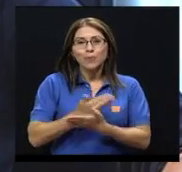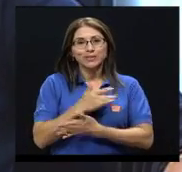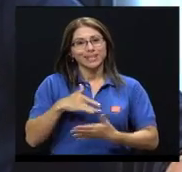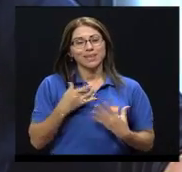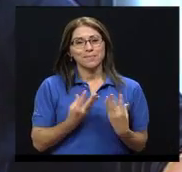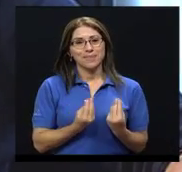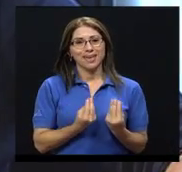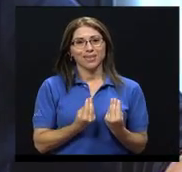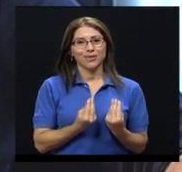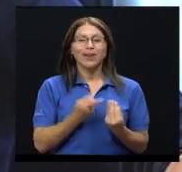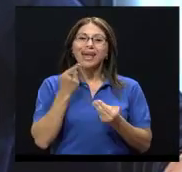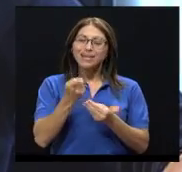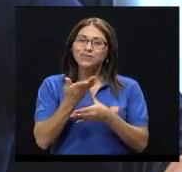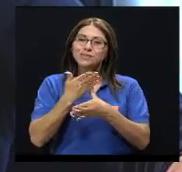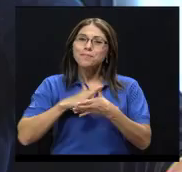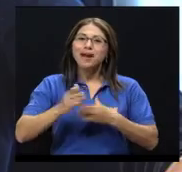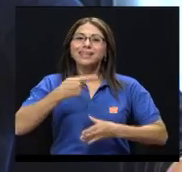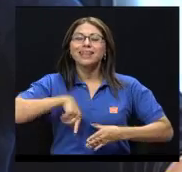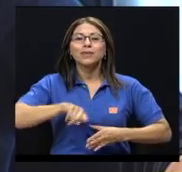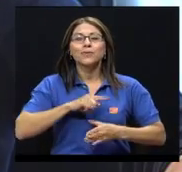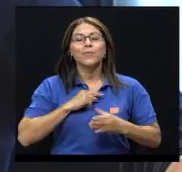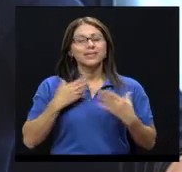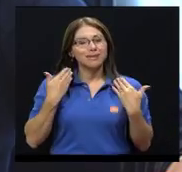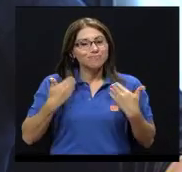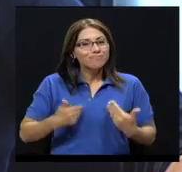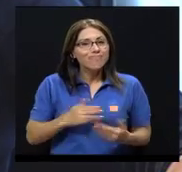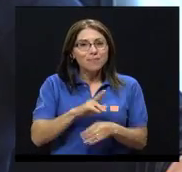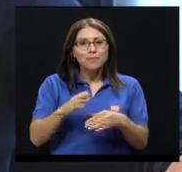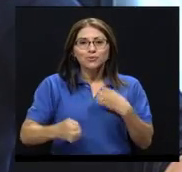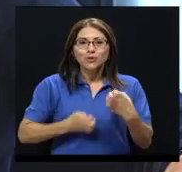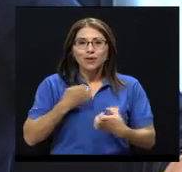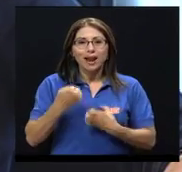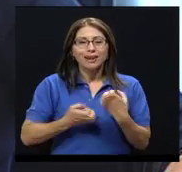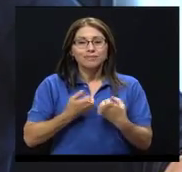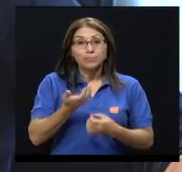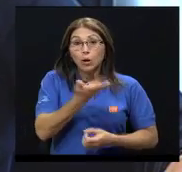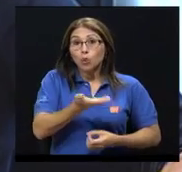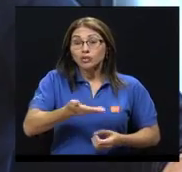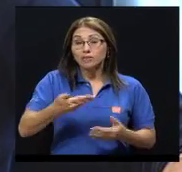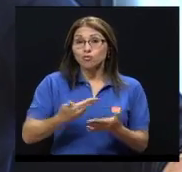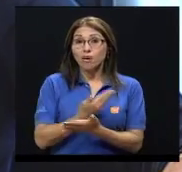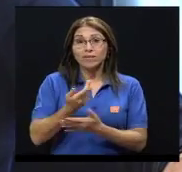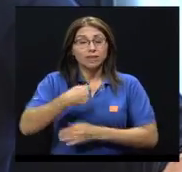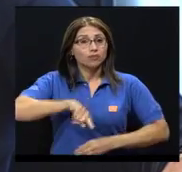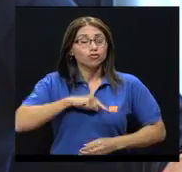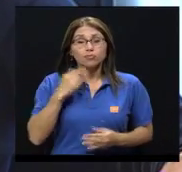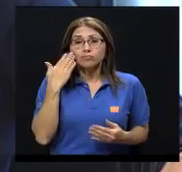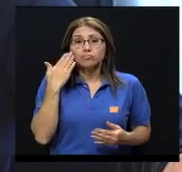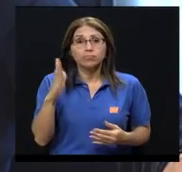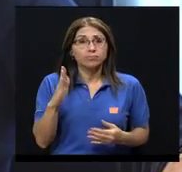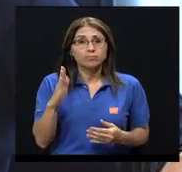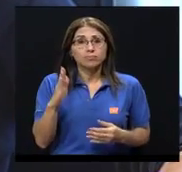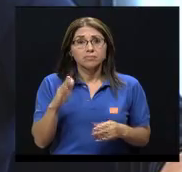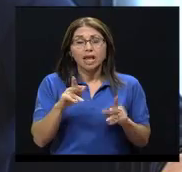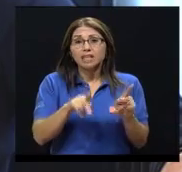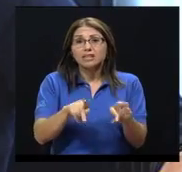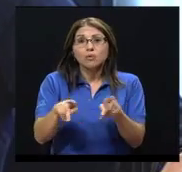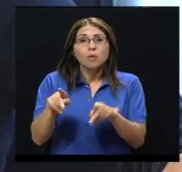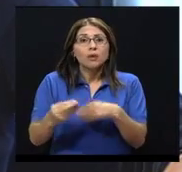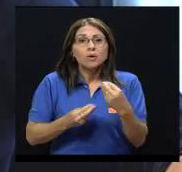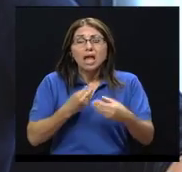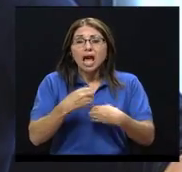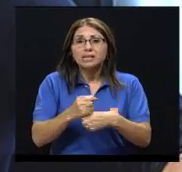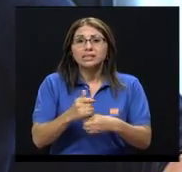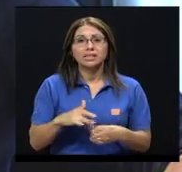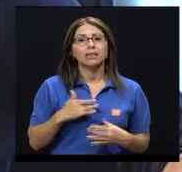O sea, eso es parte de nuestro equipo, de nuestra anatomía emocional. Las cosas nuevas que no conocemos, la reacción natural del ser humano